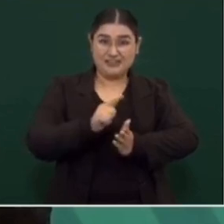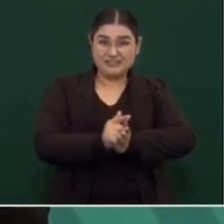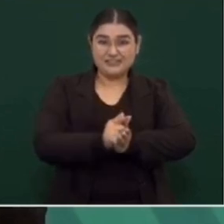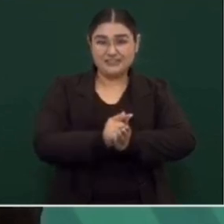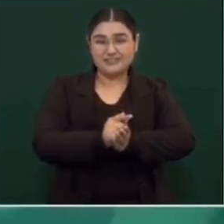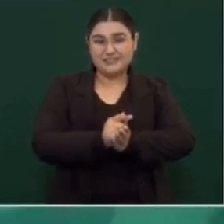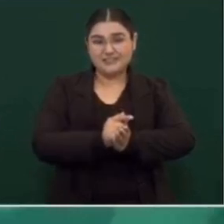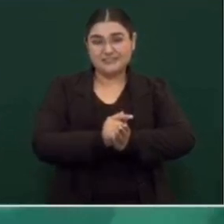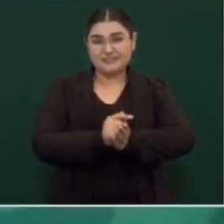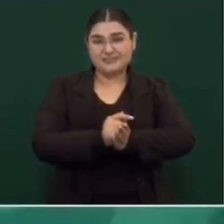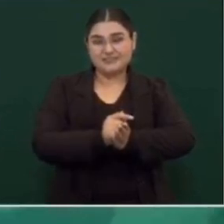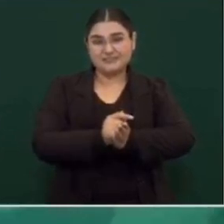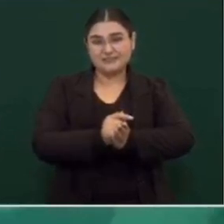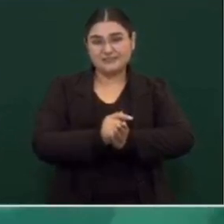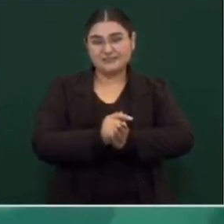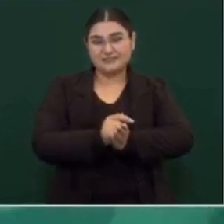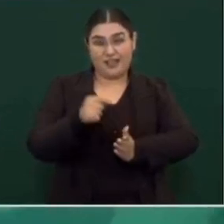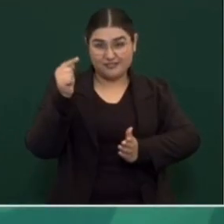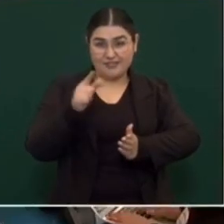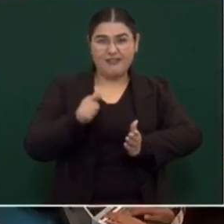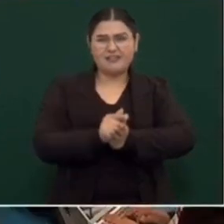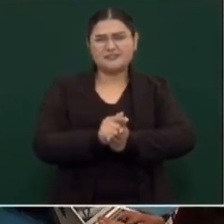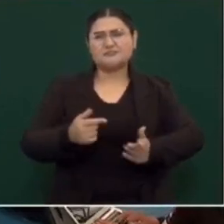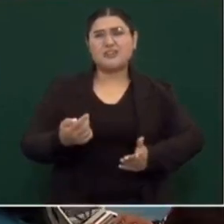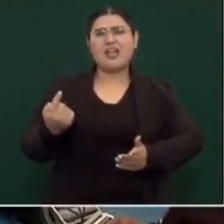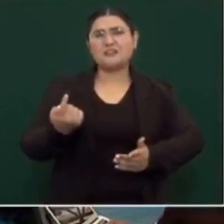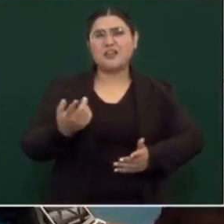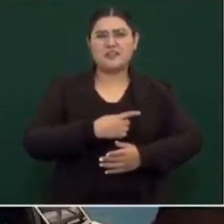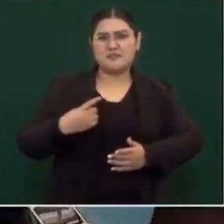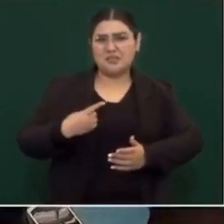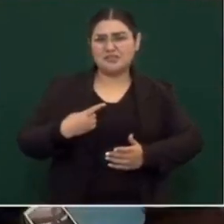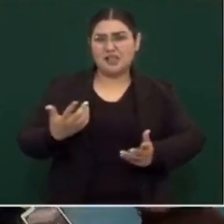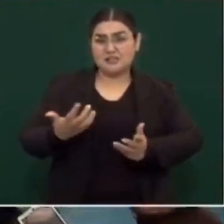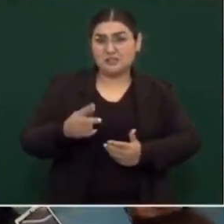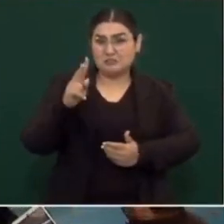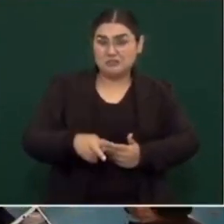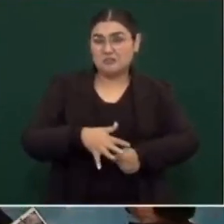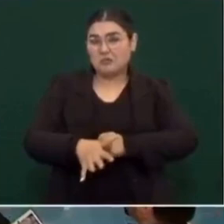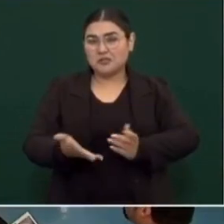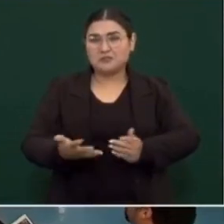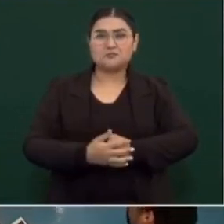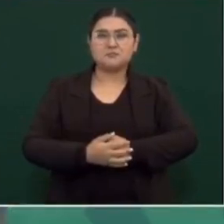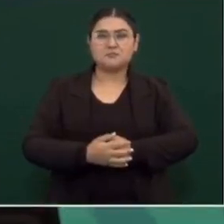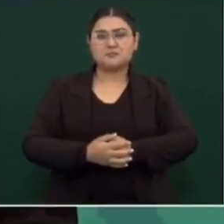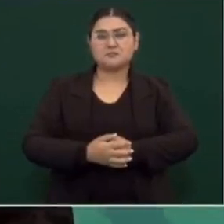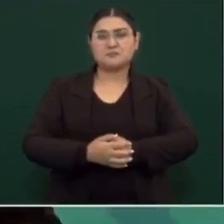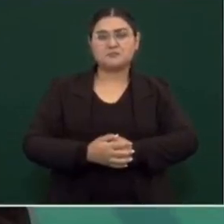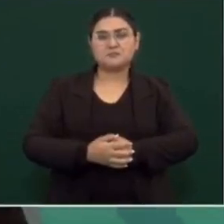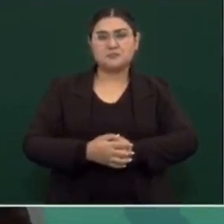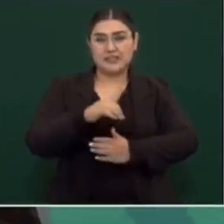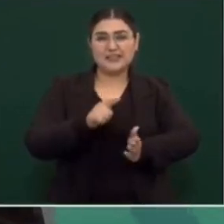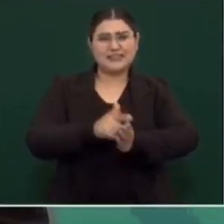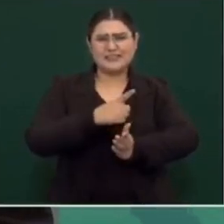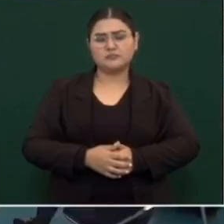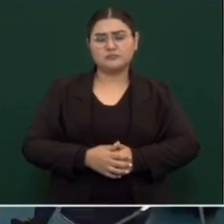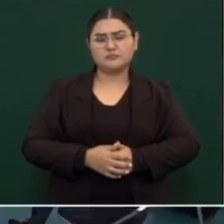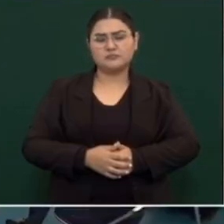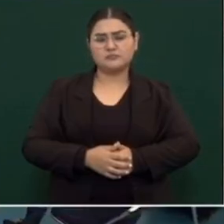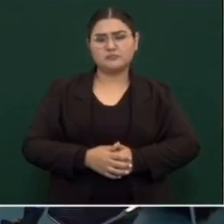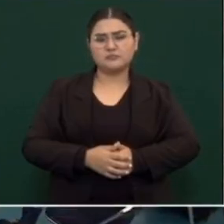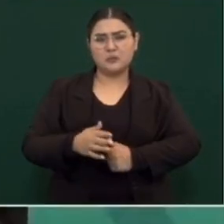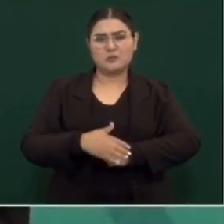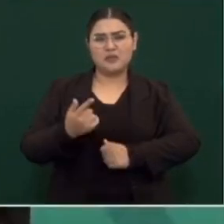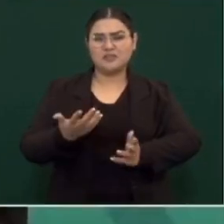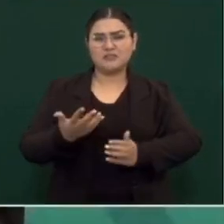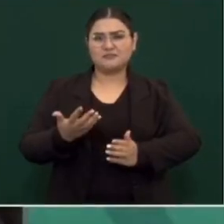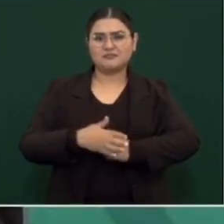lo que debe de hacerse con esa ley es eliminarla, porque